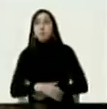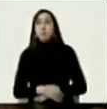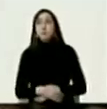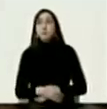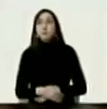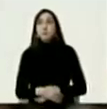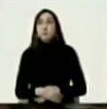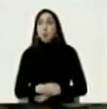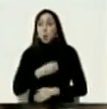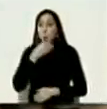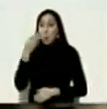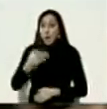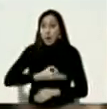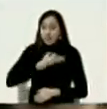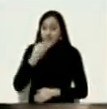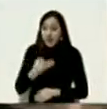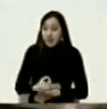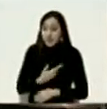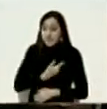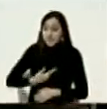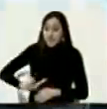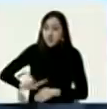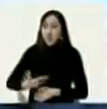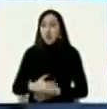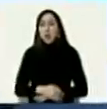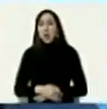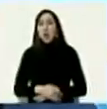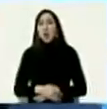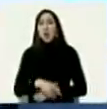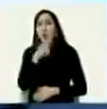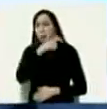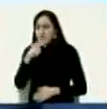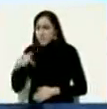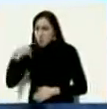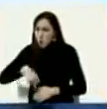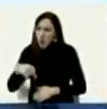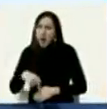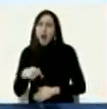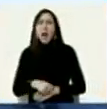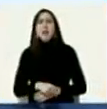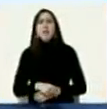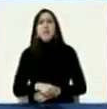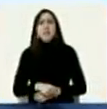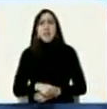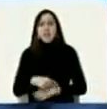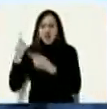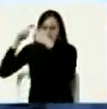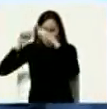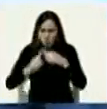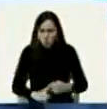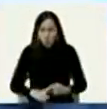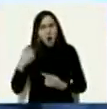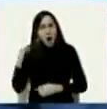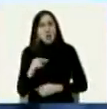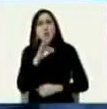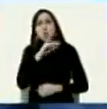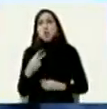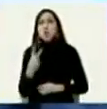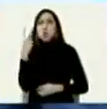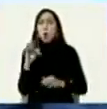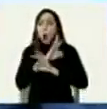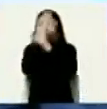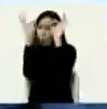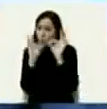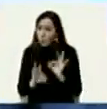buenas tardes presidente buenas tardes algunos analistas en nuestro país señalan que hay dos dimensiones de conflicto